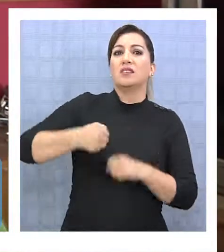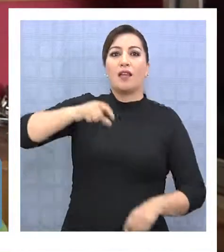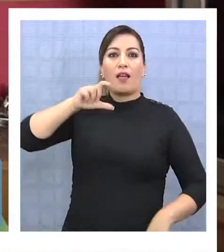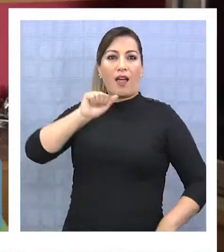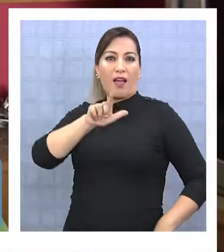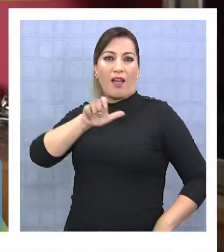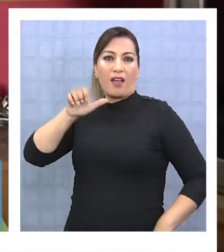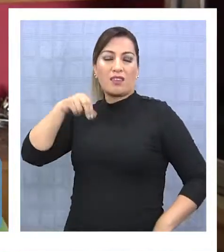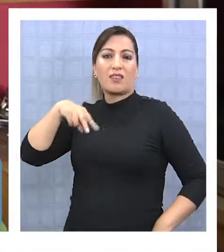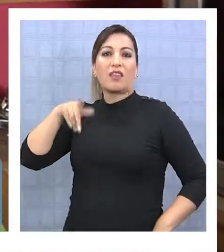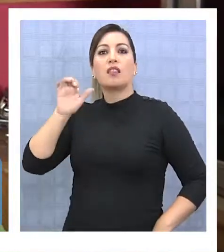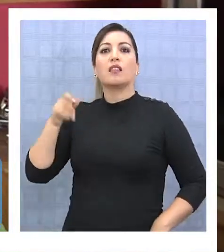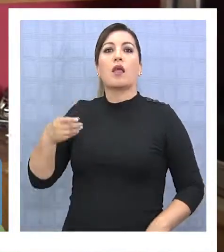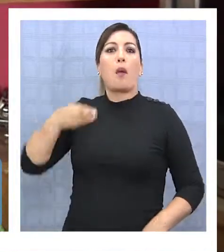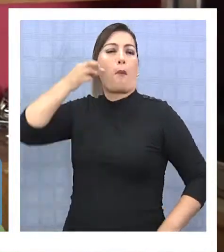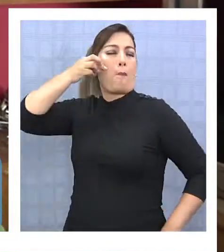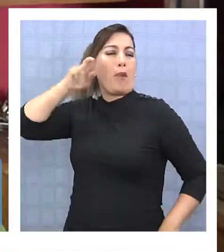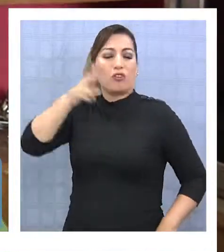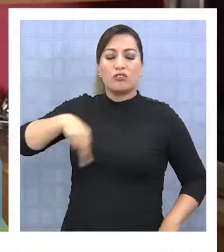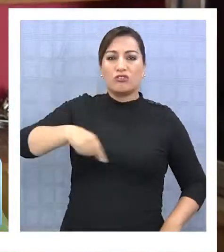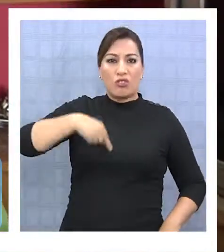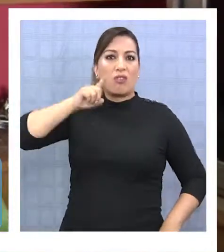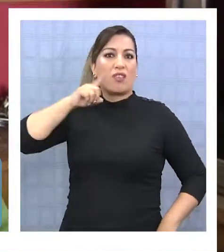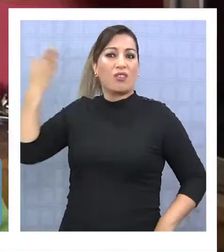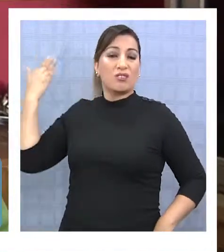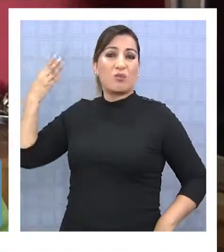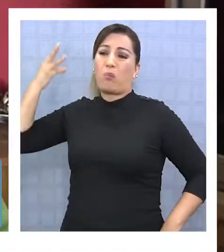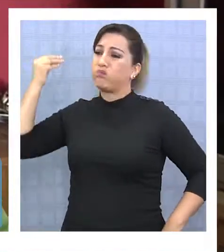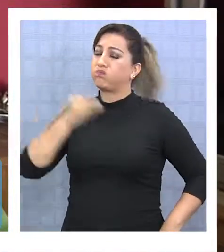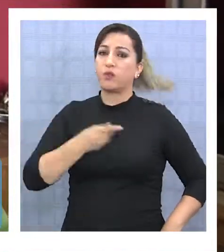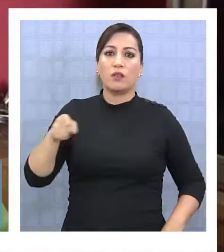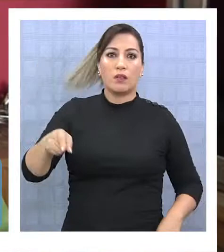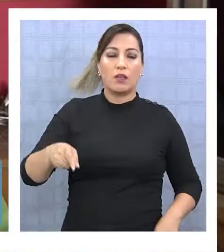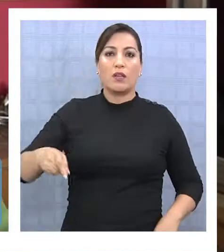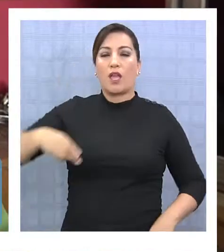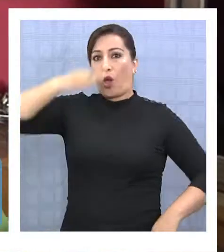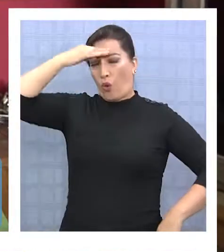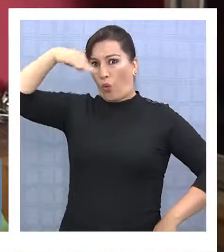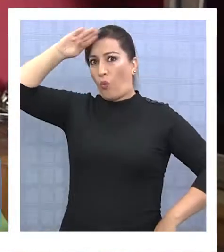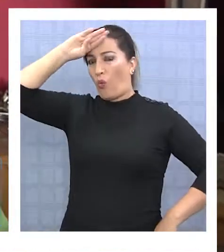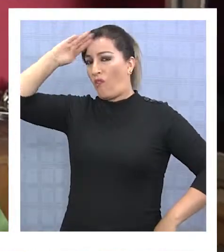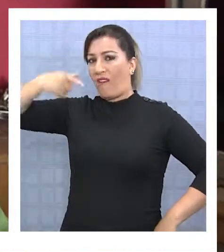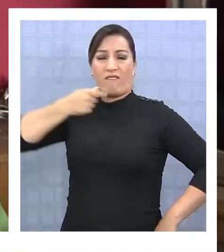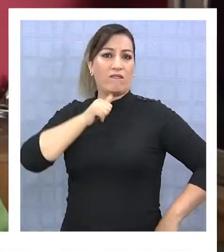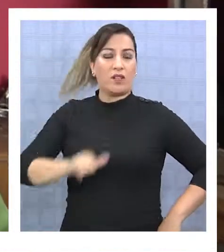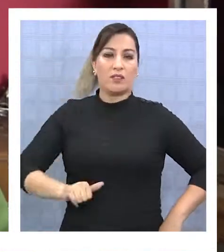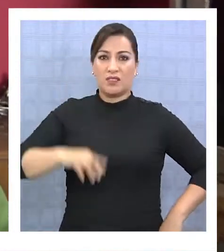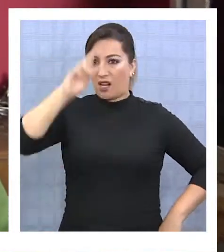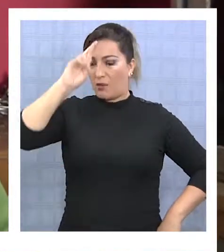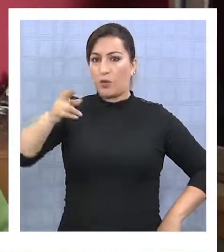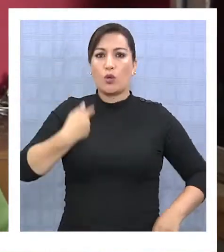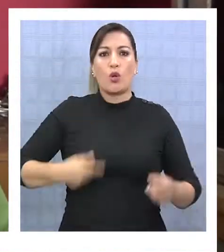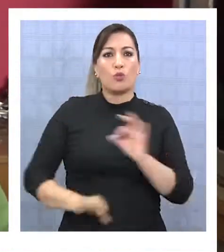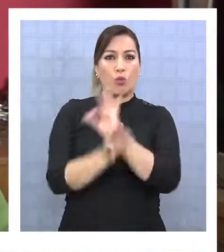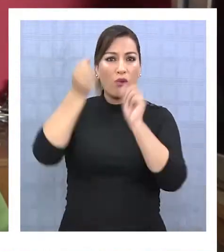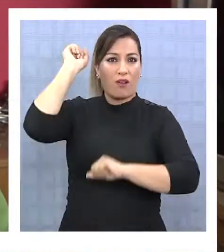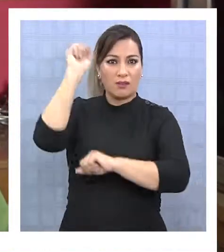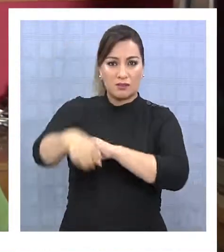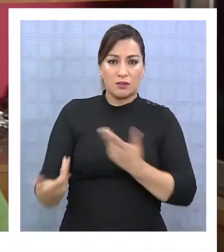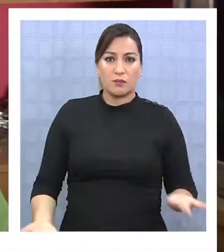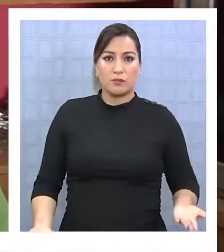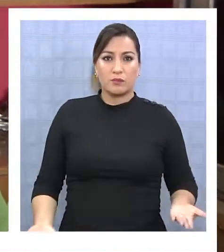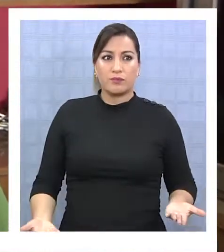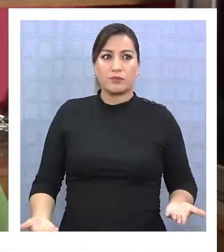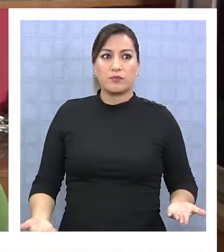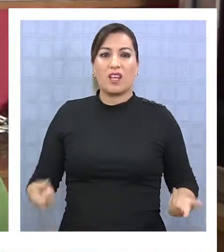fue la dictadura en democracia, fue lo peor que hemos tenido. Eso fue una desgracia a la intervención de Cuba, que era descarada. No la acepté. La